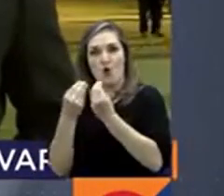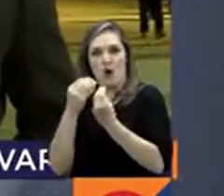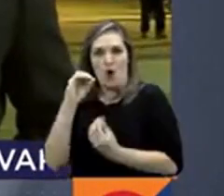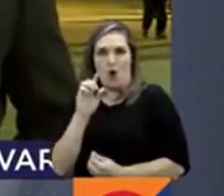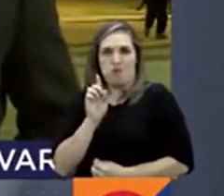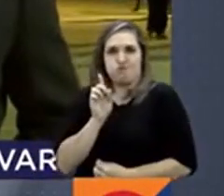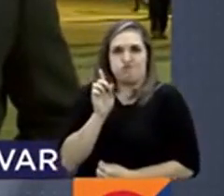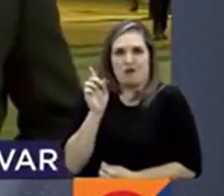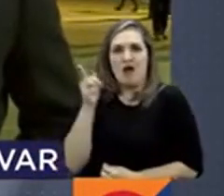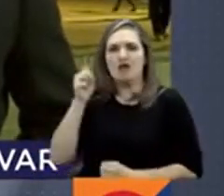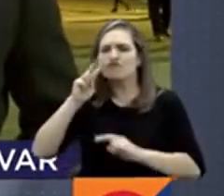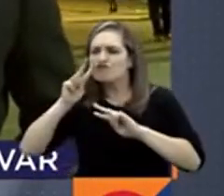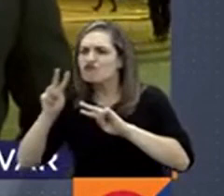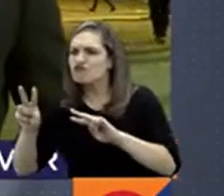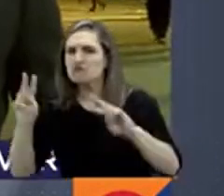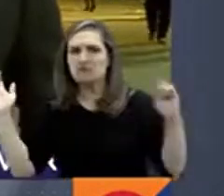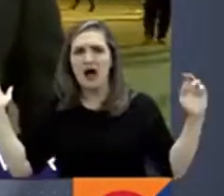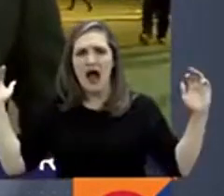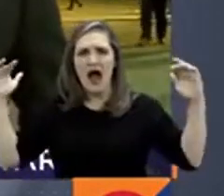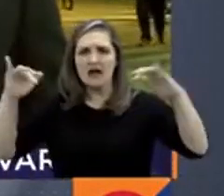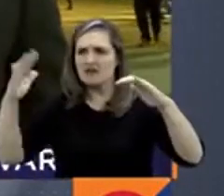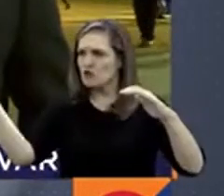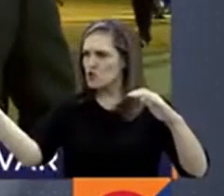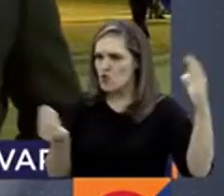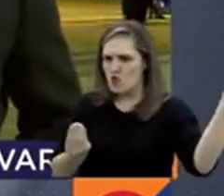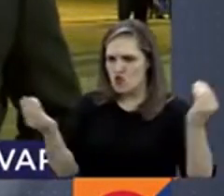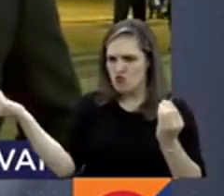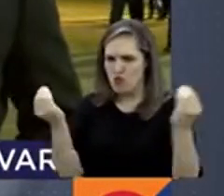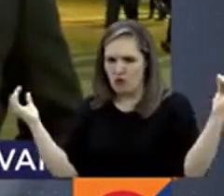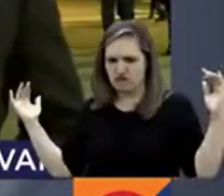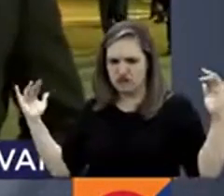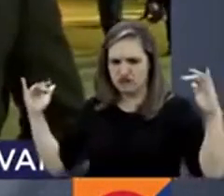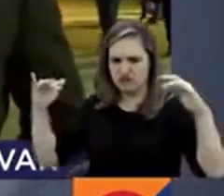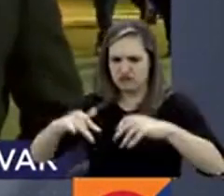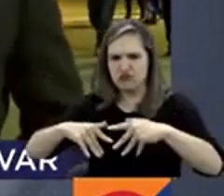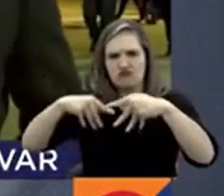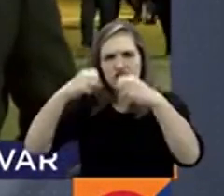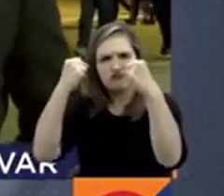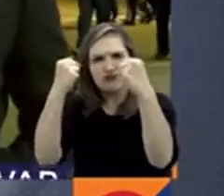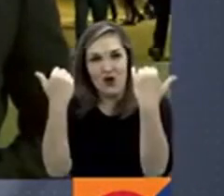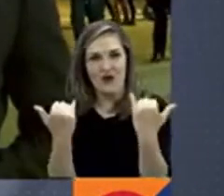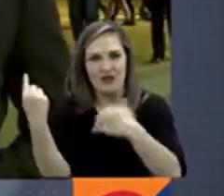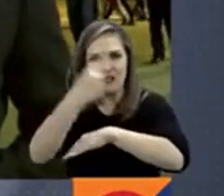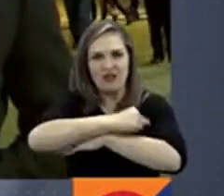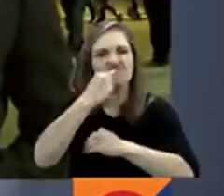movilizaciones, ya que este fue el punto de llegada de estas protestas y manifestaciones el día de hoy.